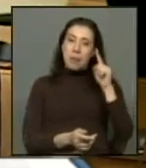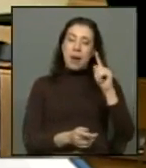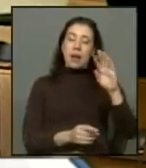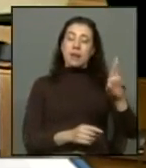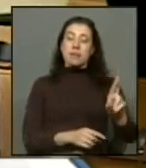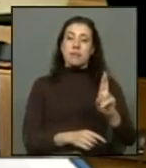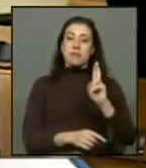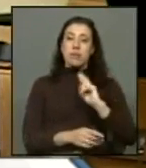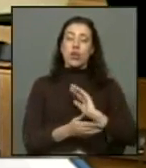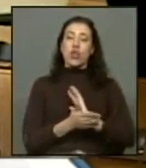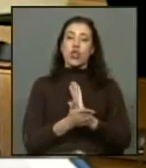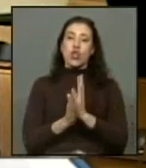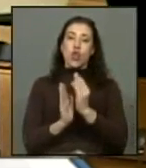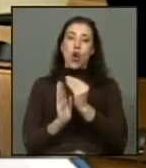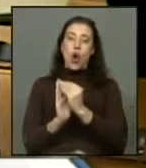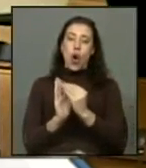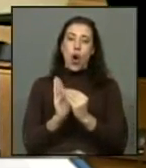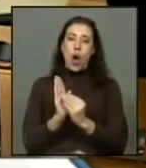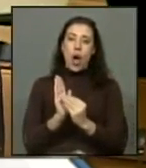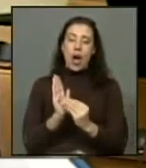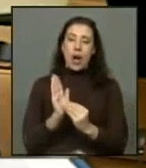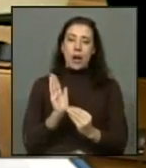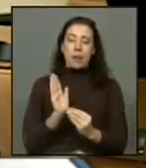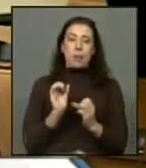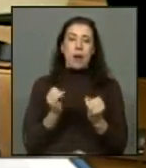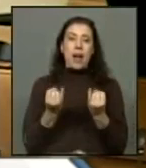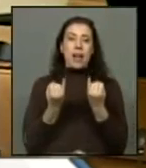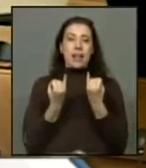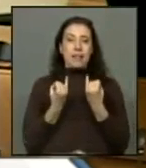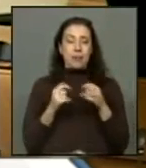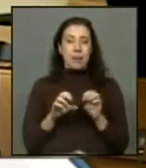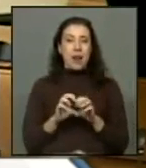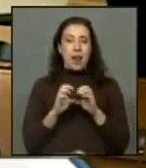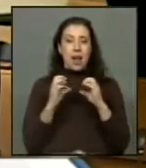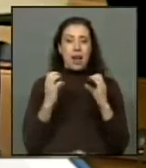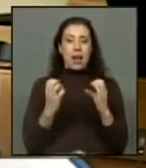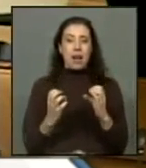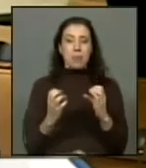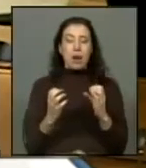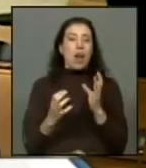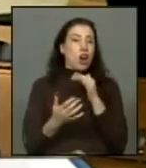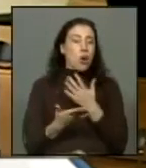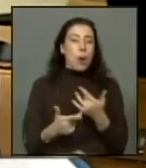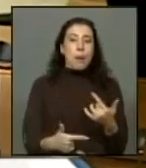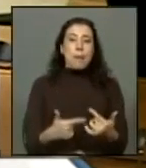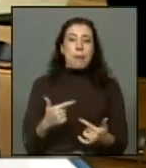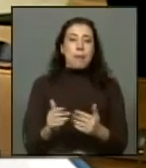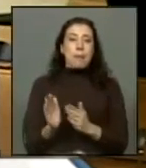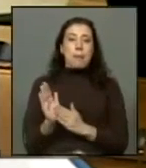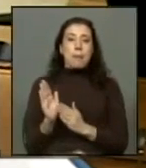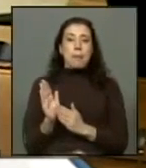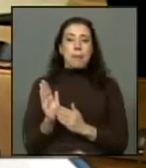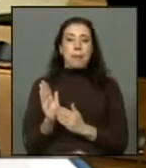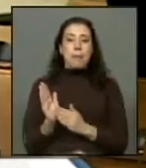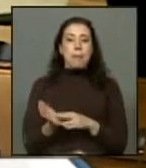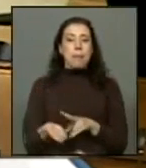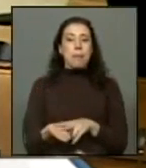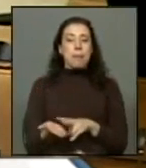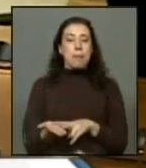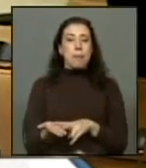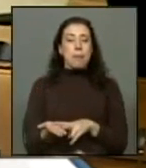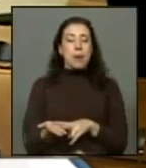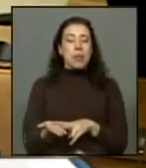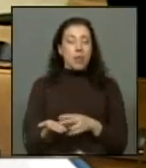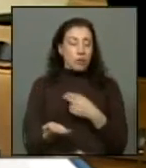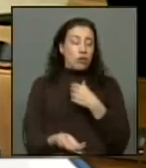todos los antecedentes, se pueda informar de esta corporación. Si no hay una política de verdad, con mucha